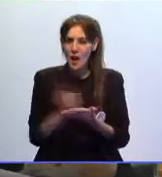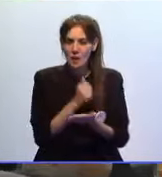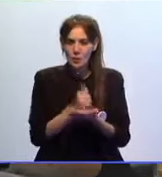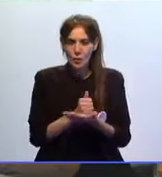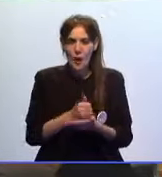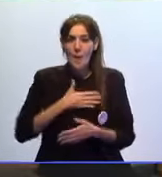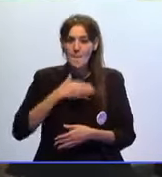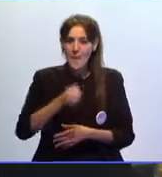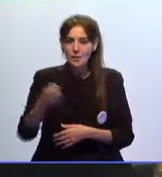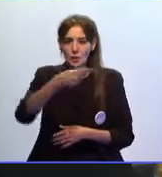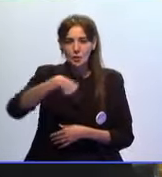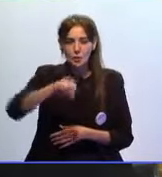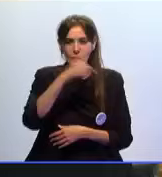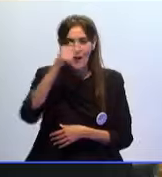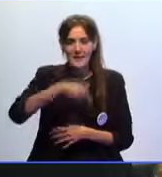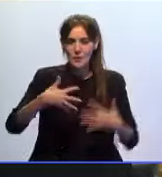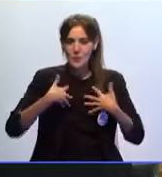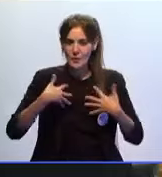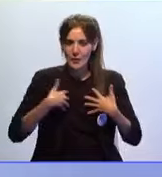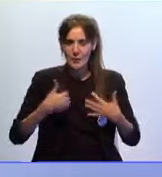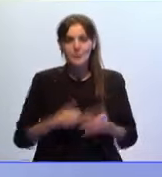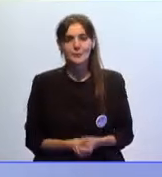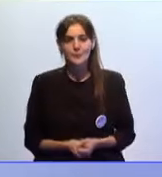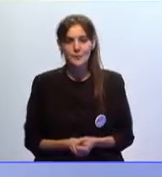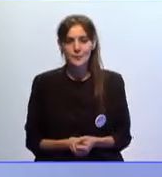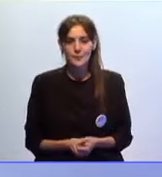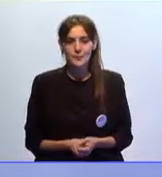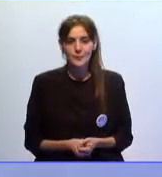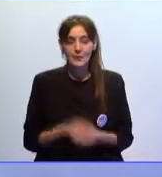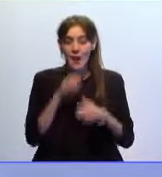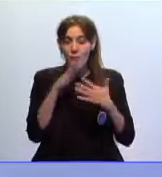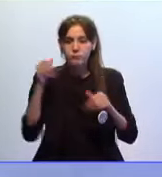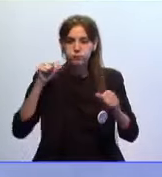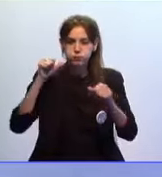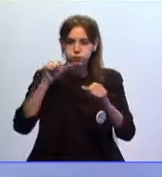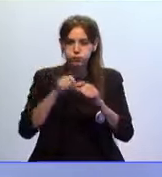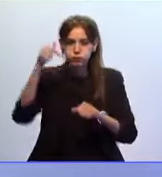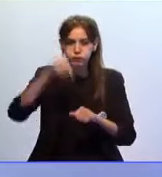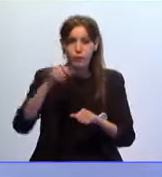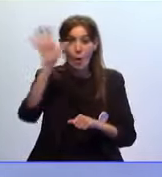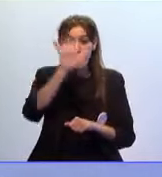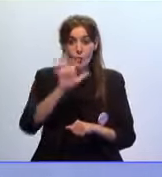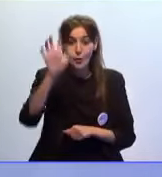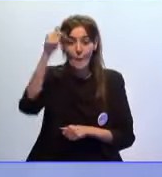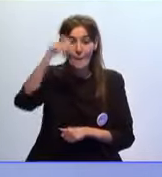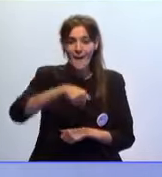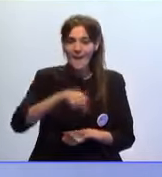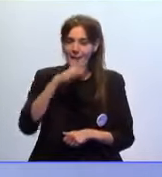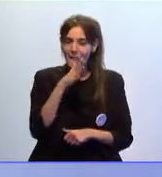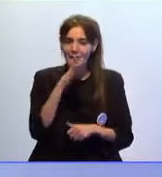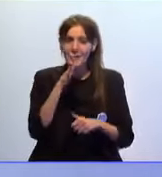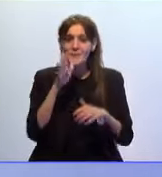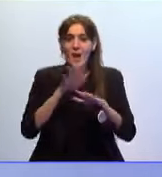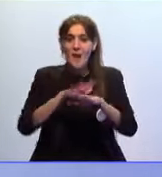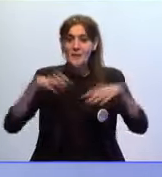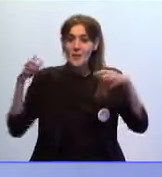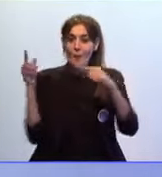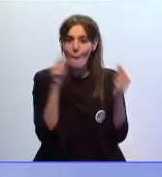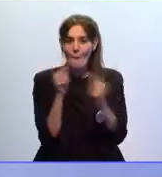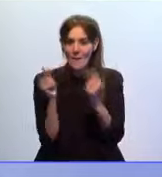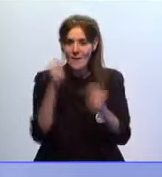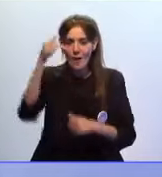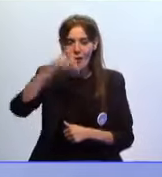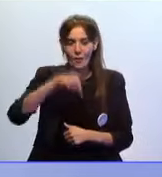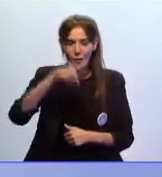compatriotas nuestras que están sufriendo. A lo largo y ancho de nuestro país, las sesiones plenarias que se estaban